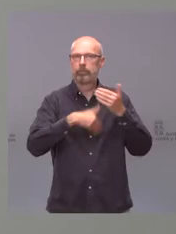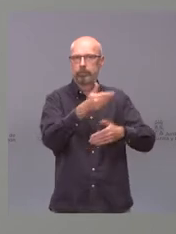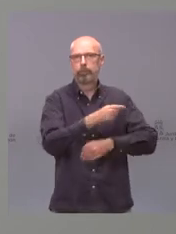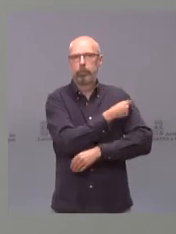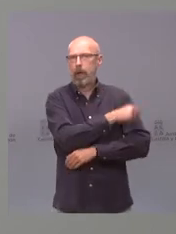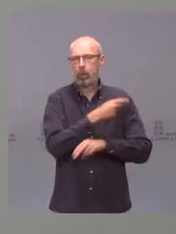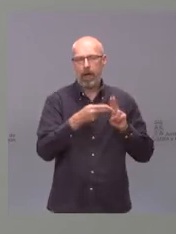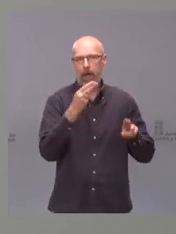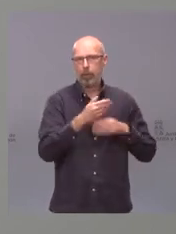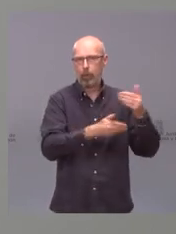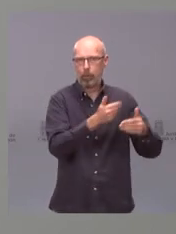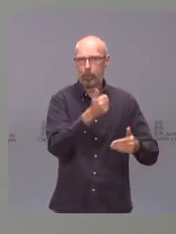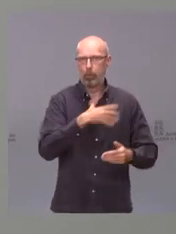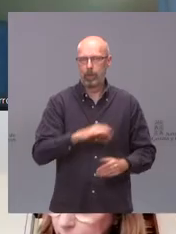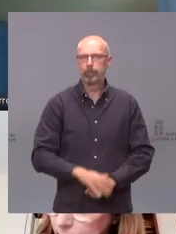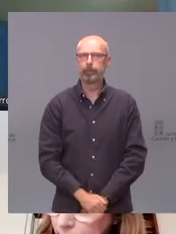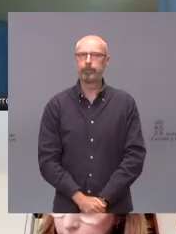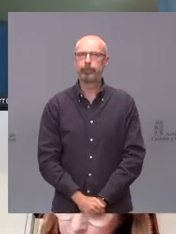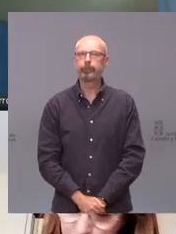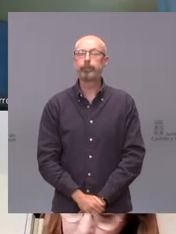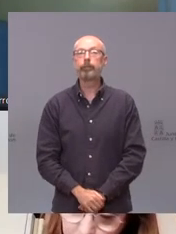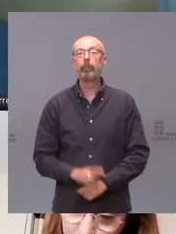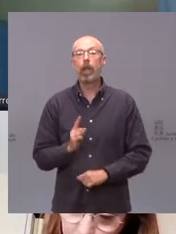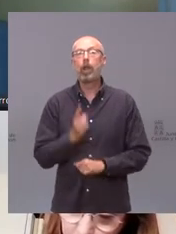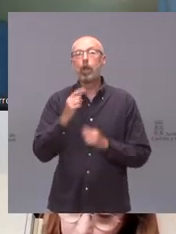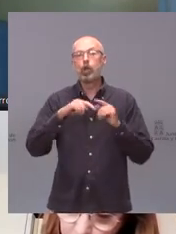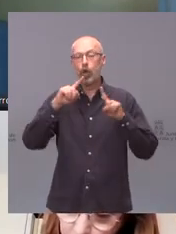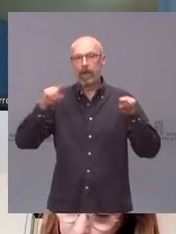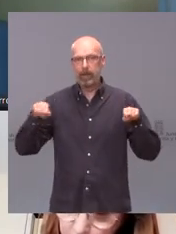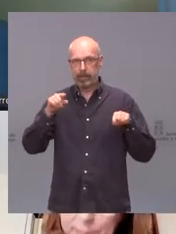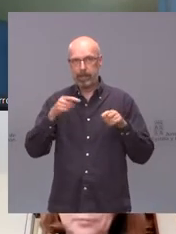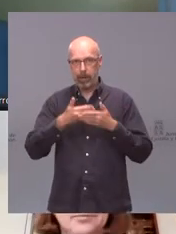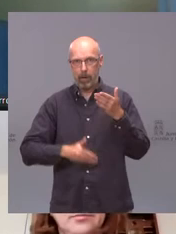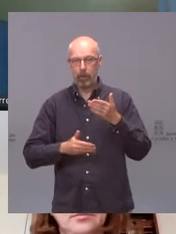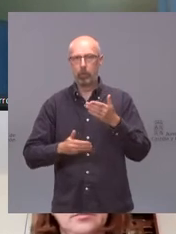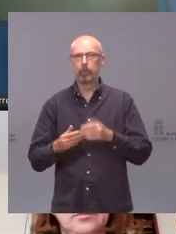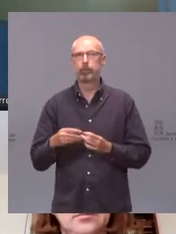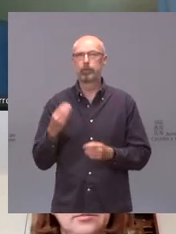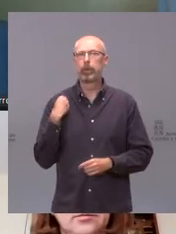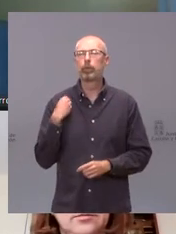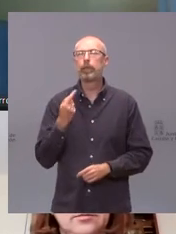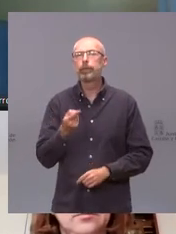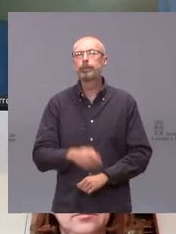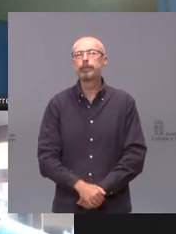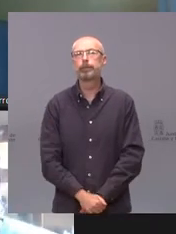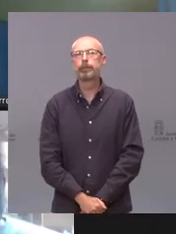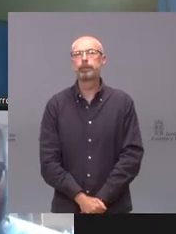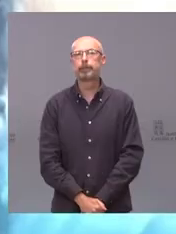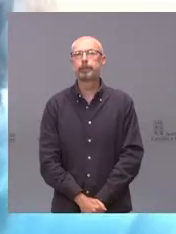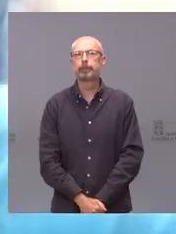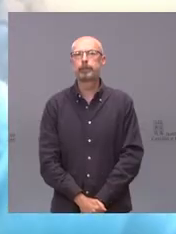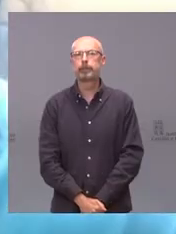de edad. Desde el norte de Castilla sigue esta comparecencia Antonio García Encinas. Antonio, buenos días.